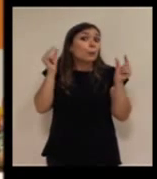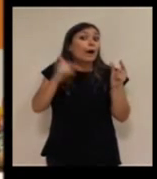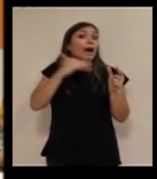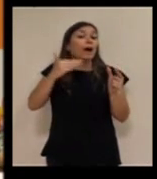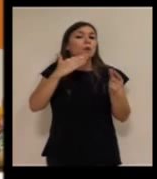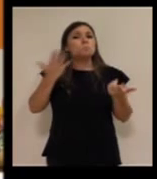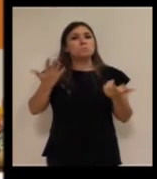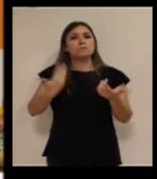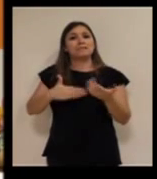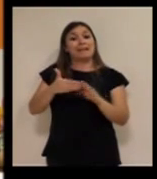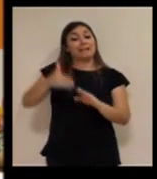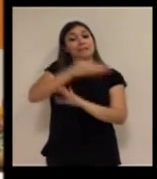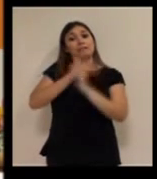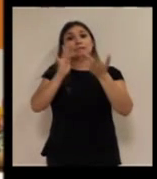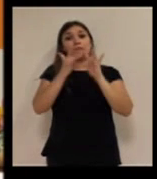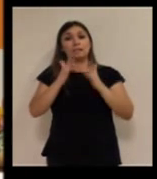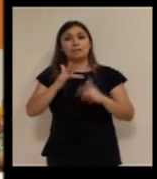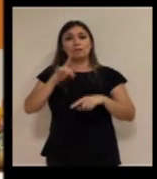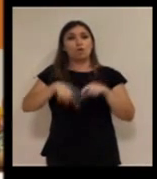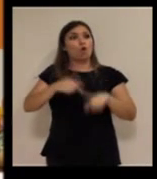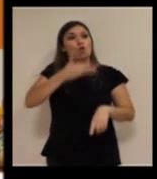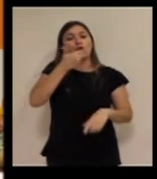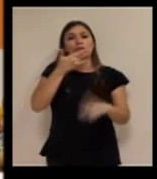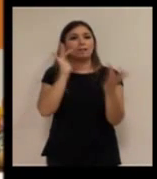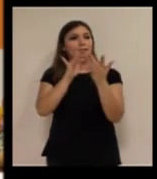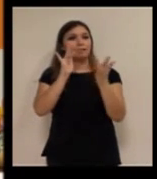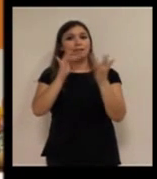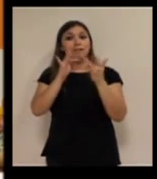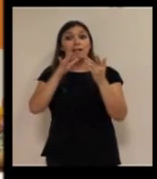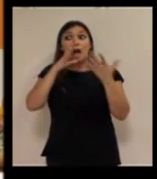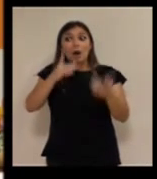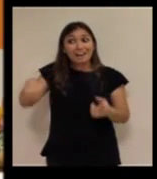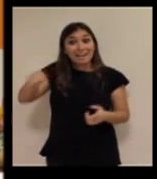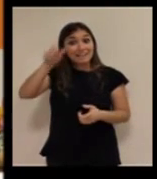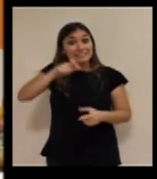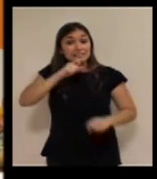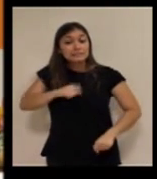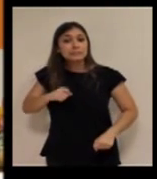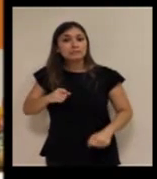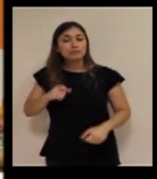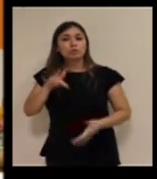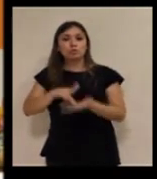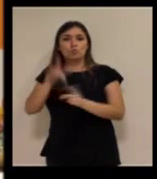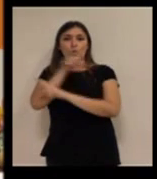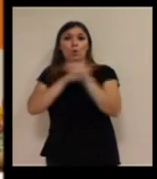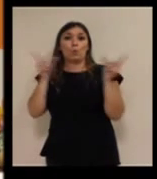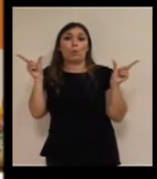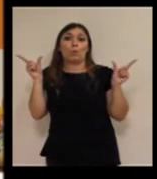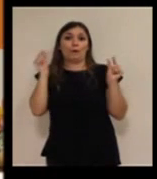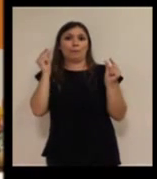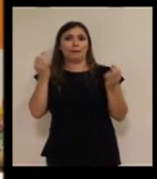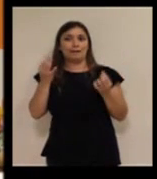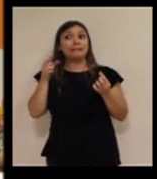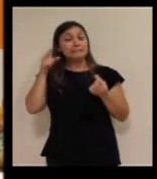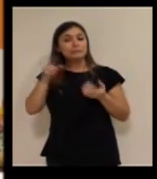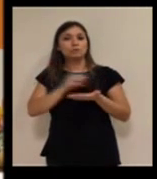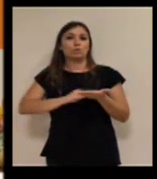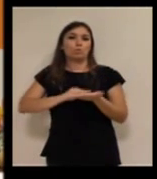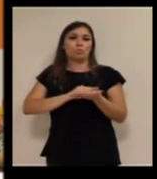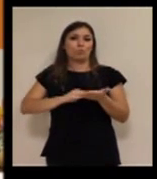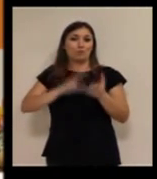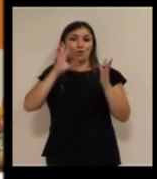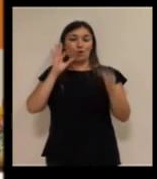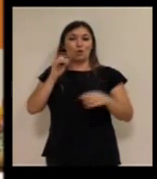como normoyentes y que ahora tienen ese problema. Y esa es la solución,